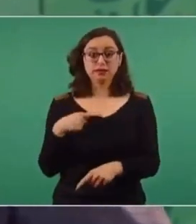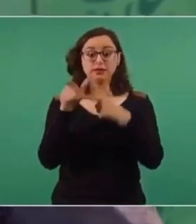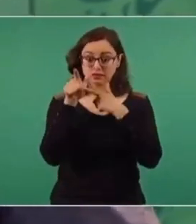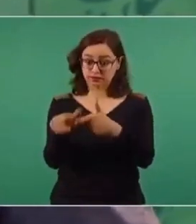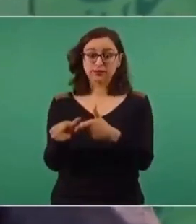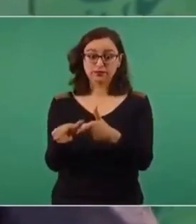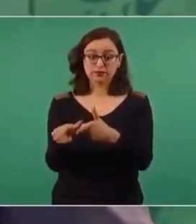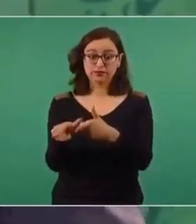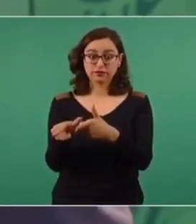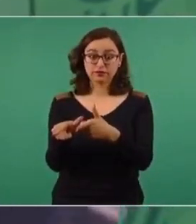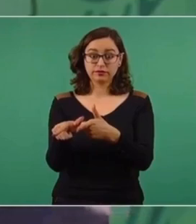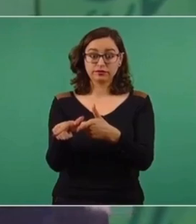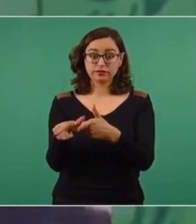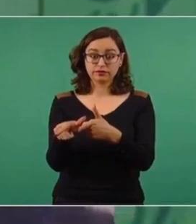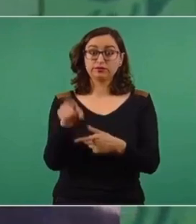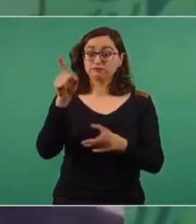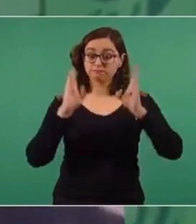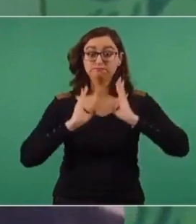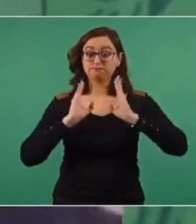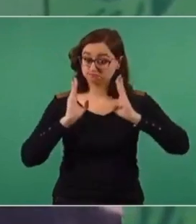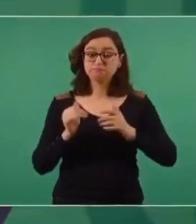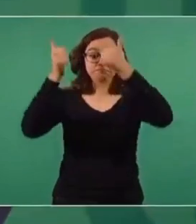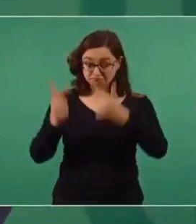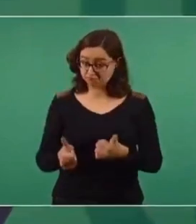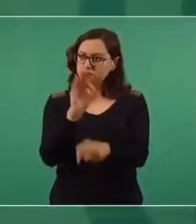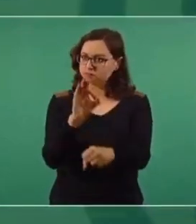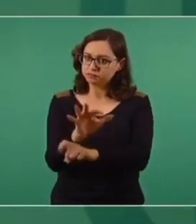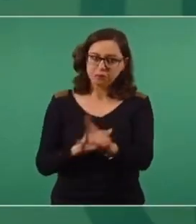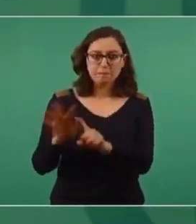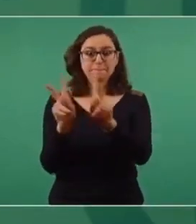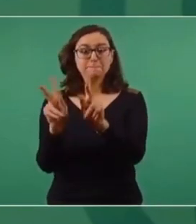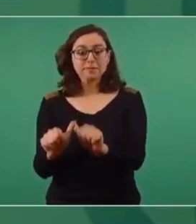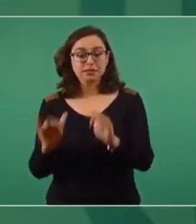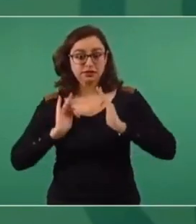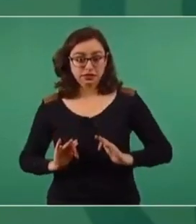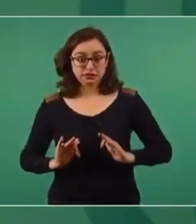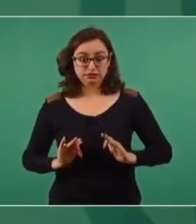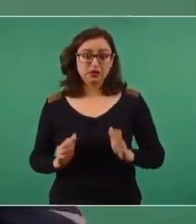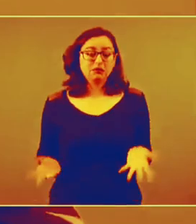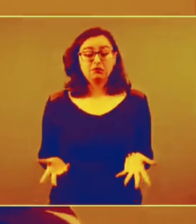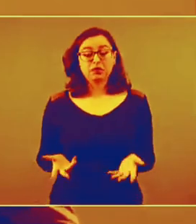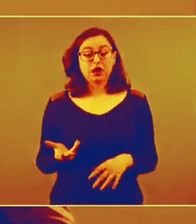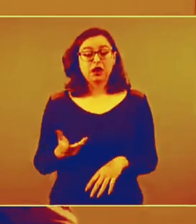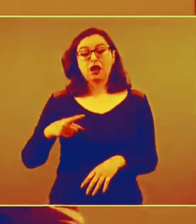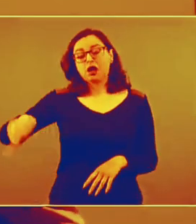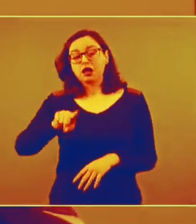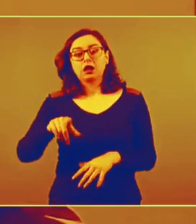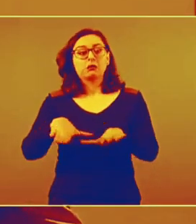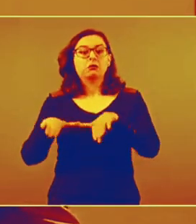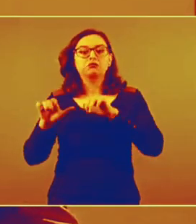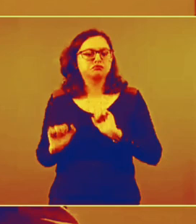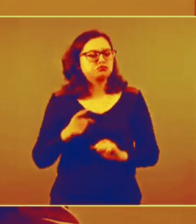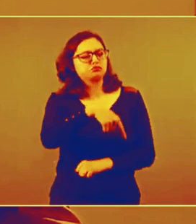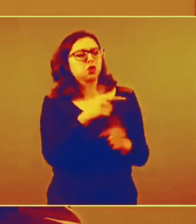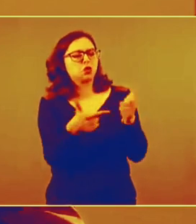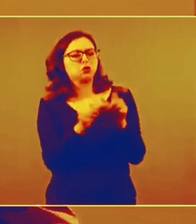que seguir el ejército y la Guardia Nacional. No le vamos a dejar, como antes, el que garanticen la paz.